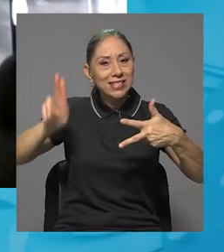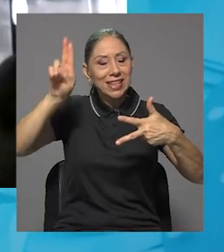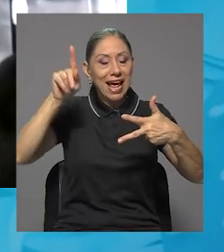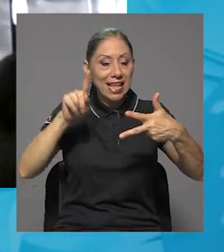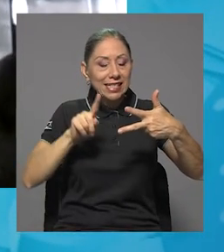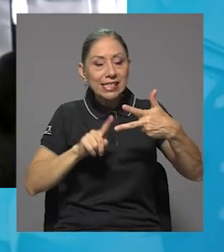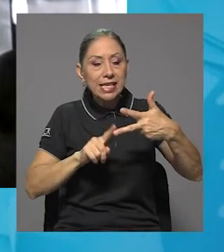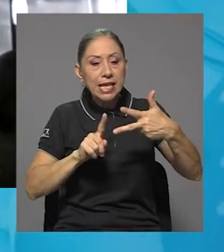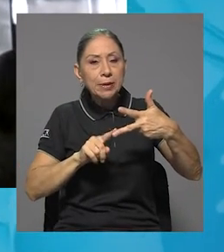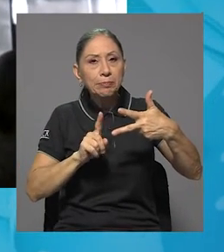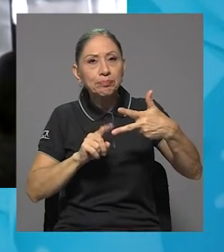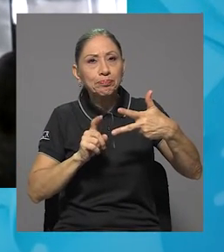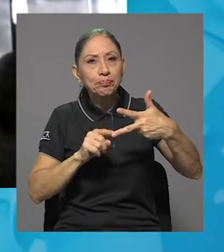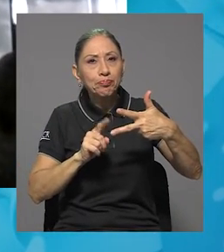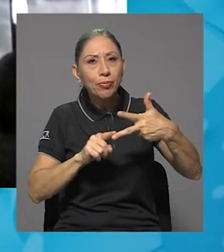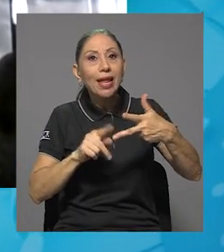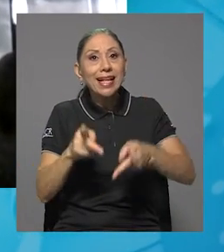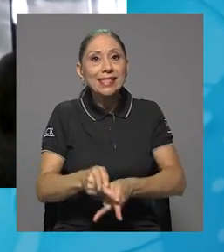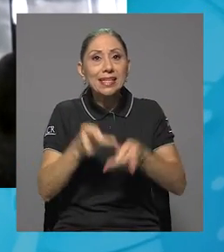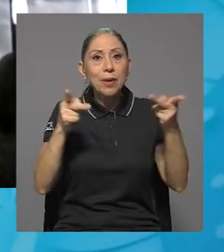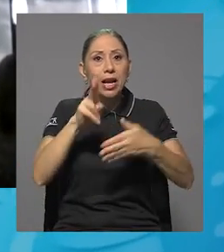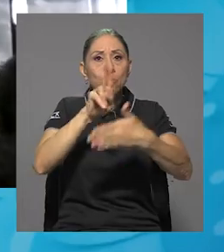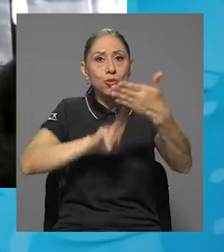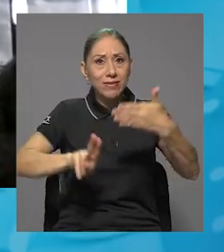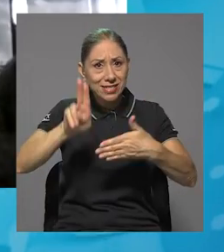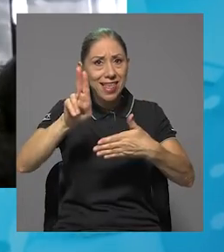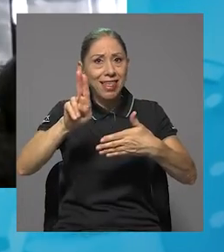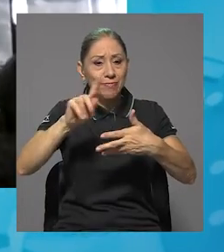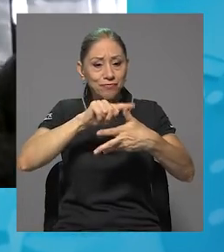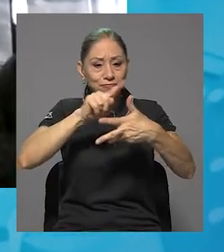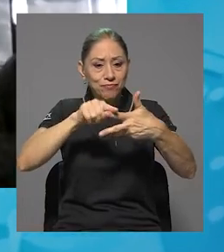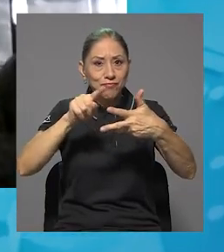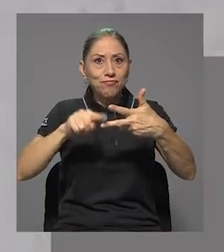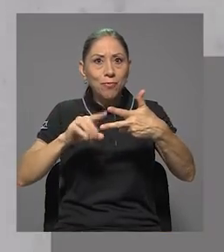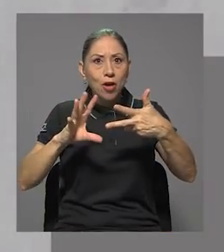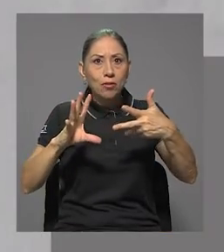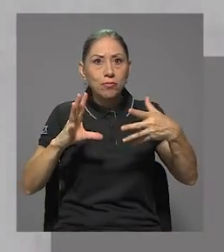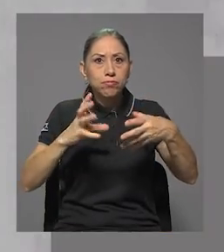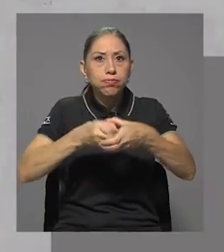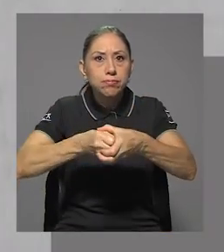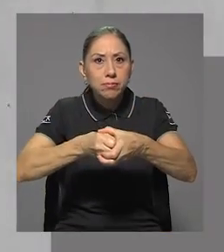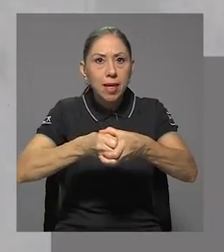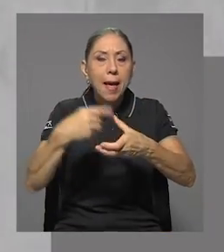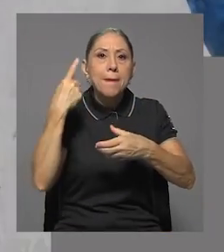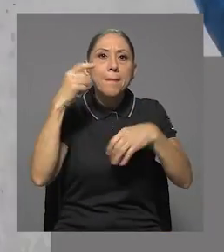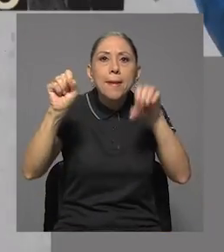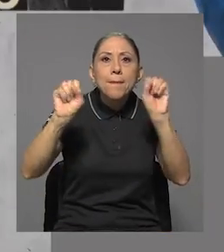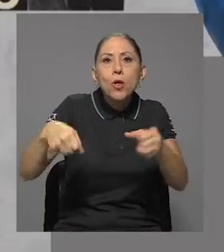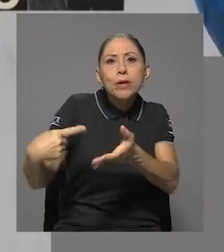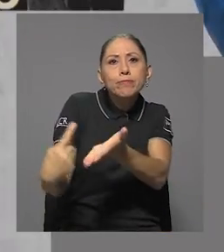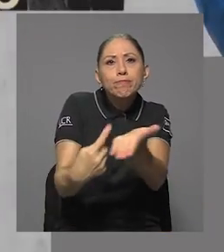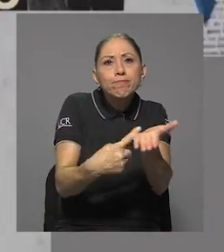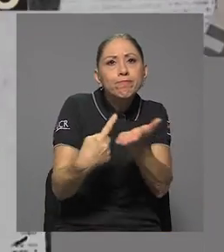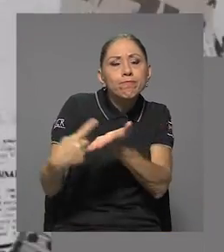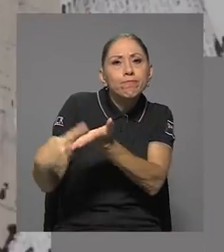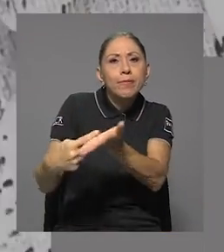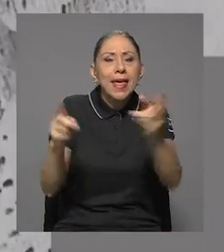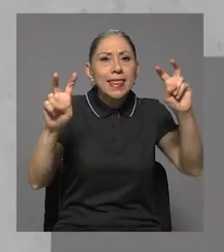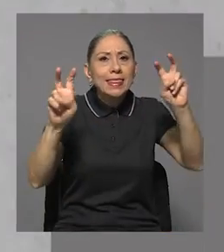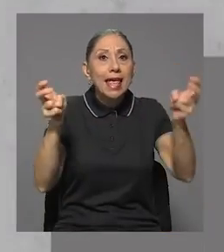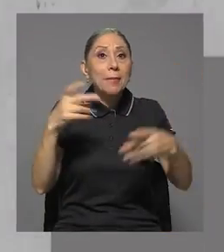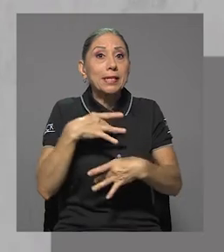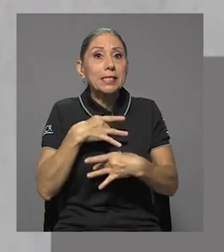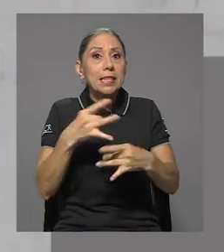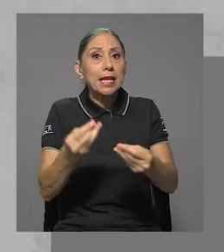universitarias y el Semanario Universidad para poner en contexto los temas